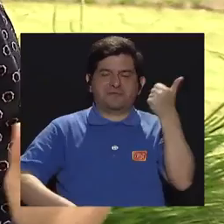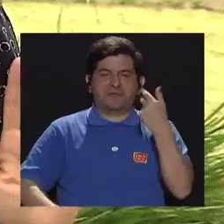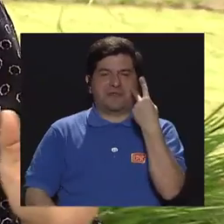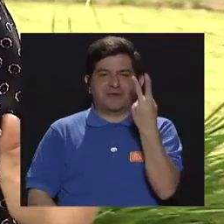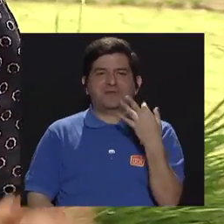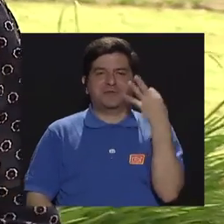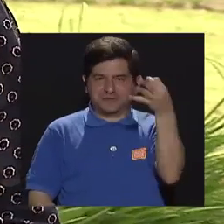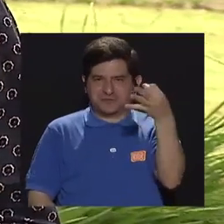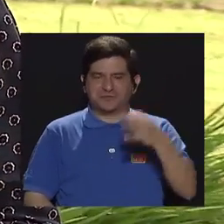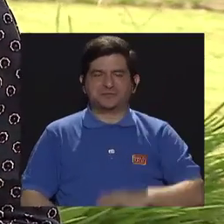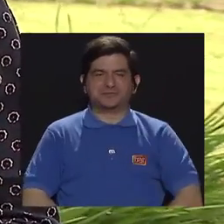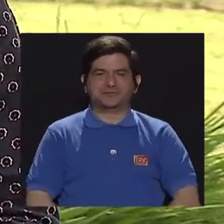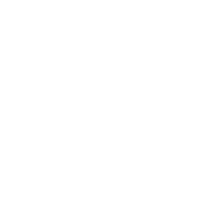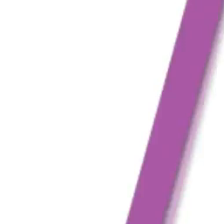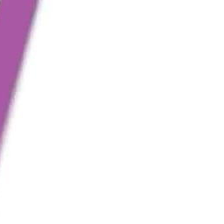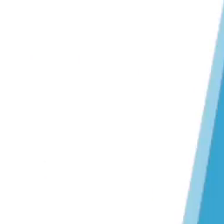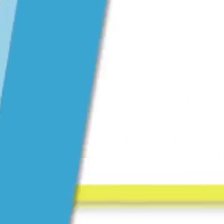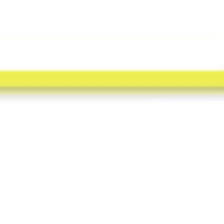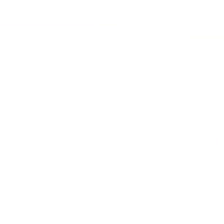¡Nos vemos!